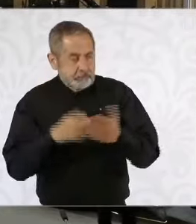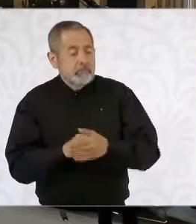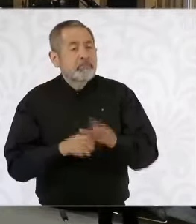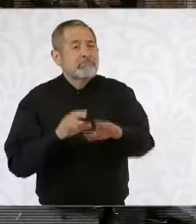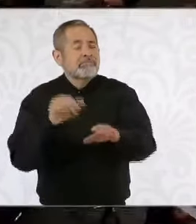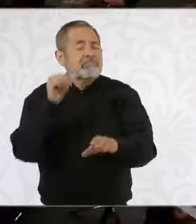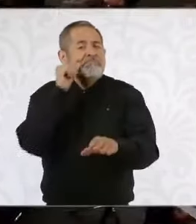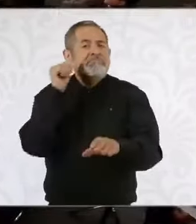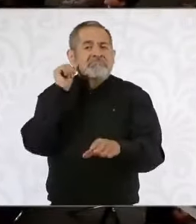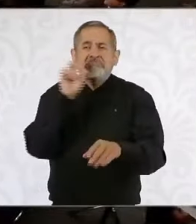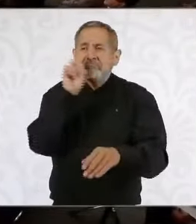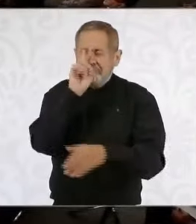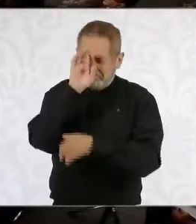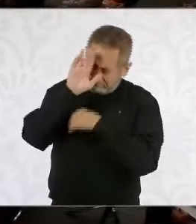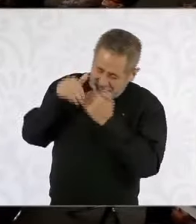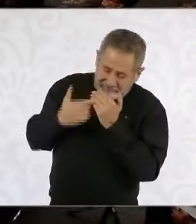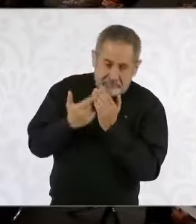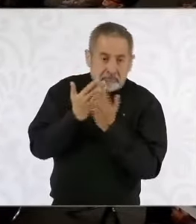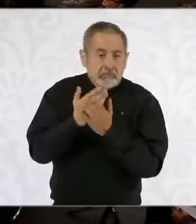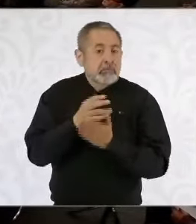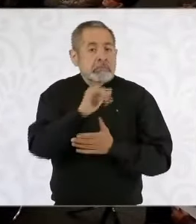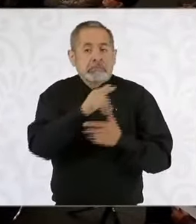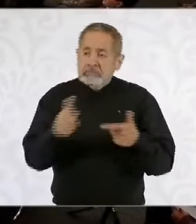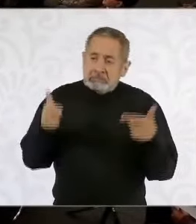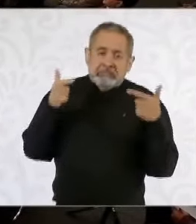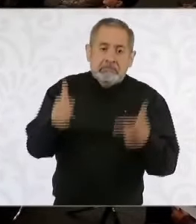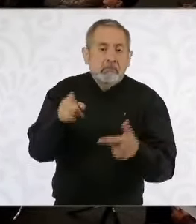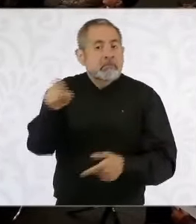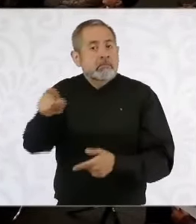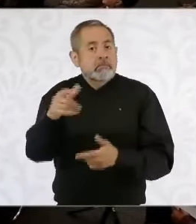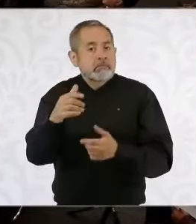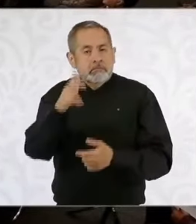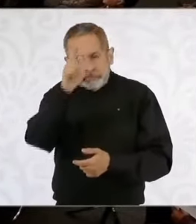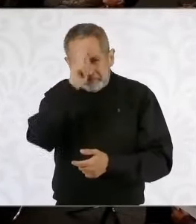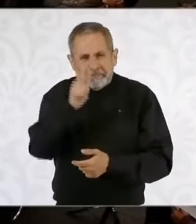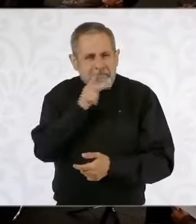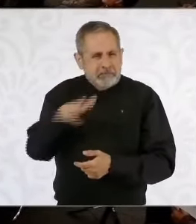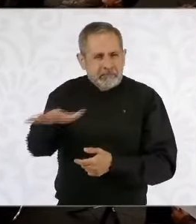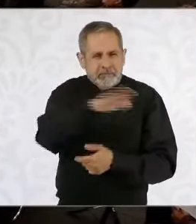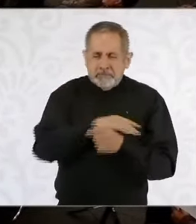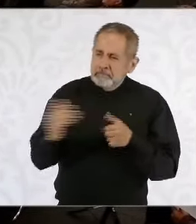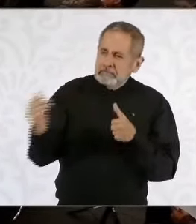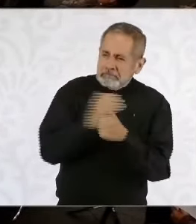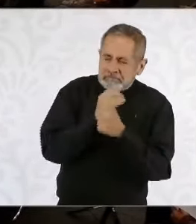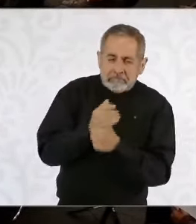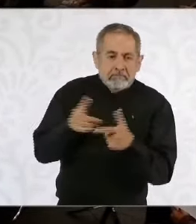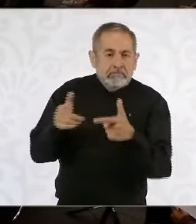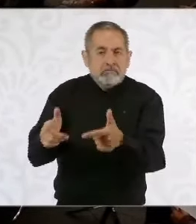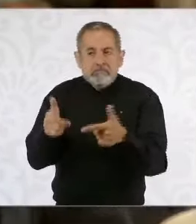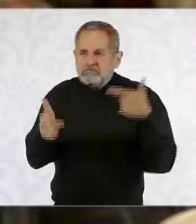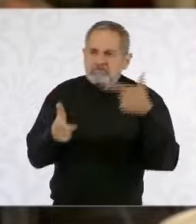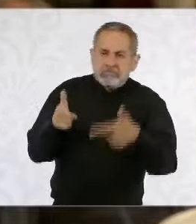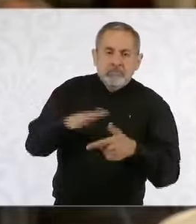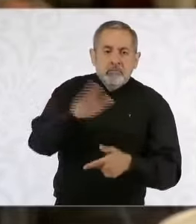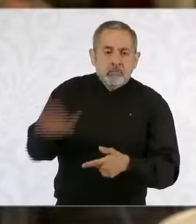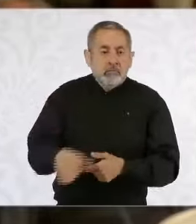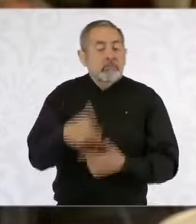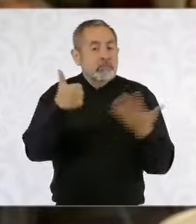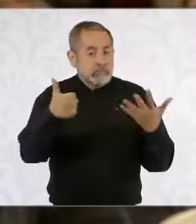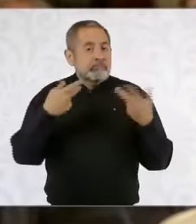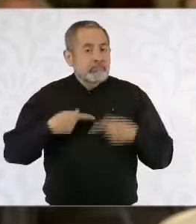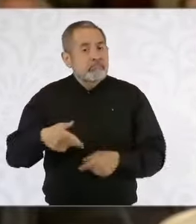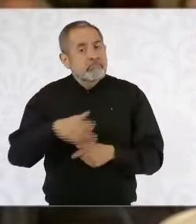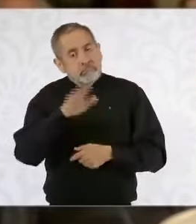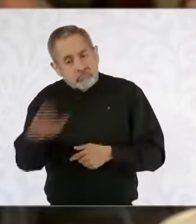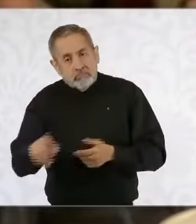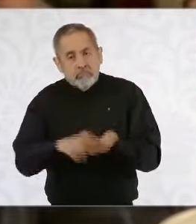El día de ayer domingo en la madrugada hubo un atentado en un bar de Villahermosa, en donde perdieron la vida seis personas y diez más resultaron heridas,